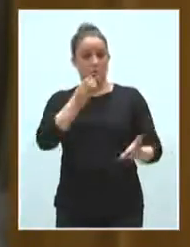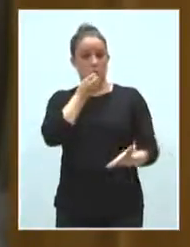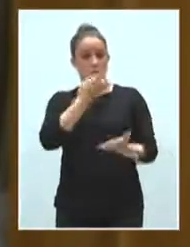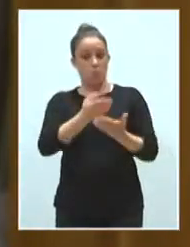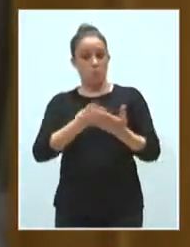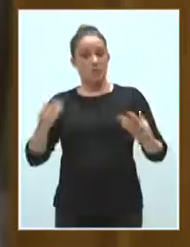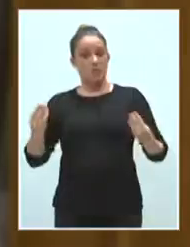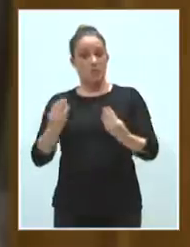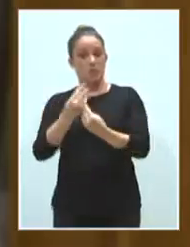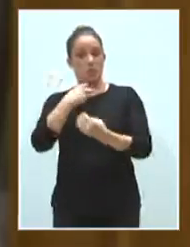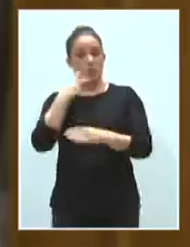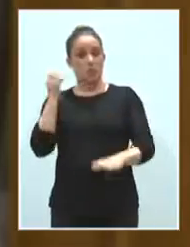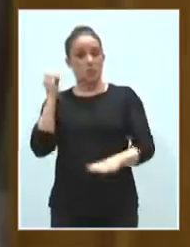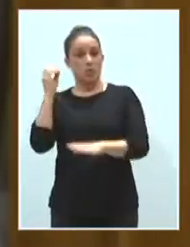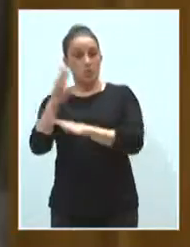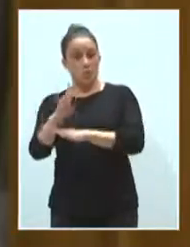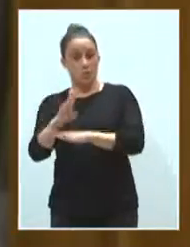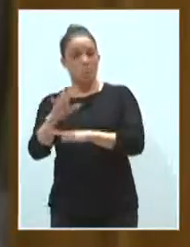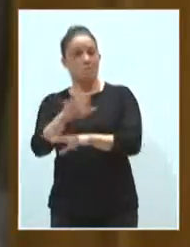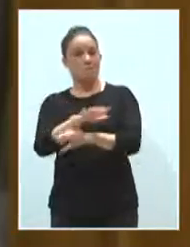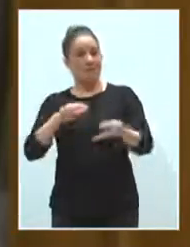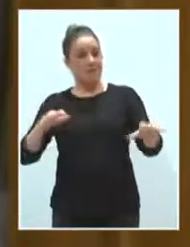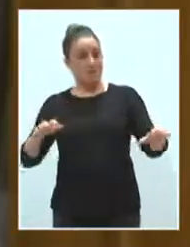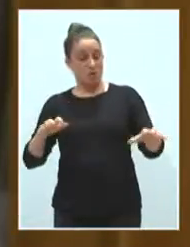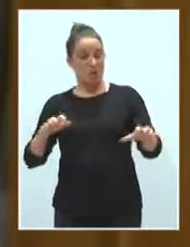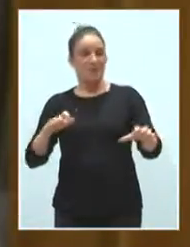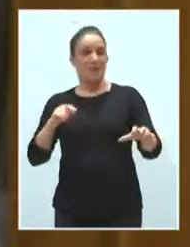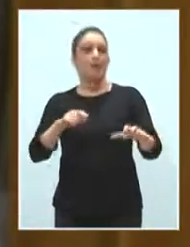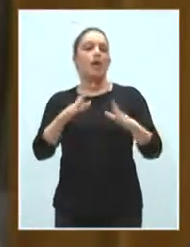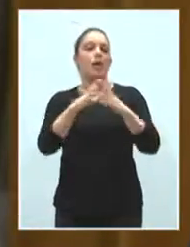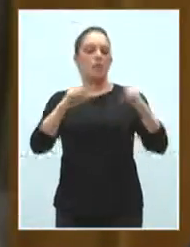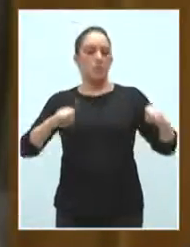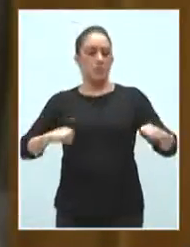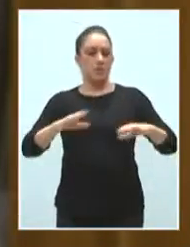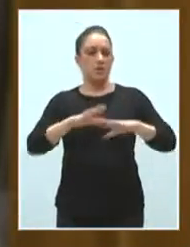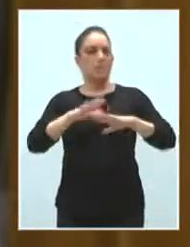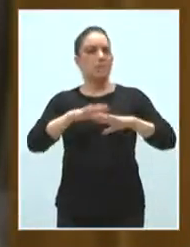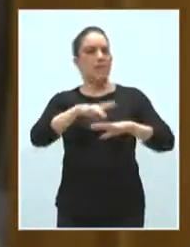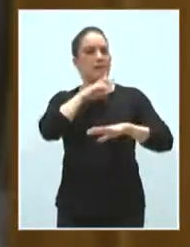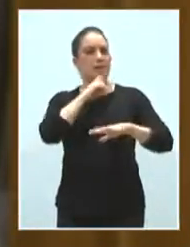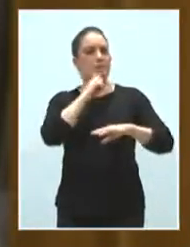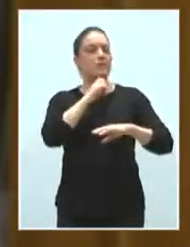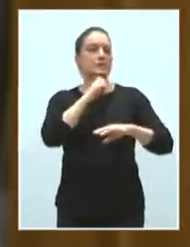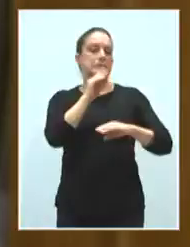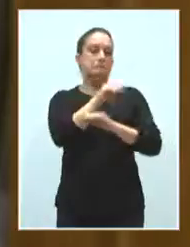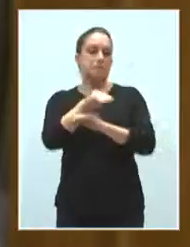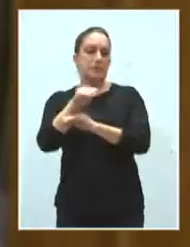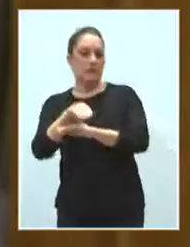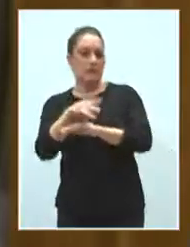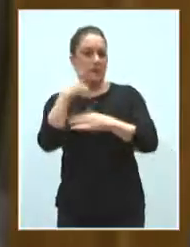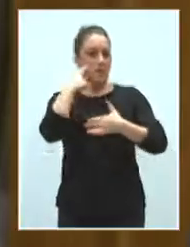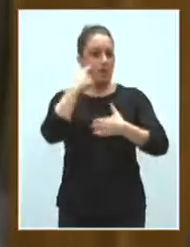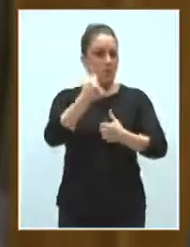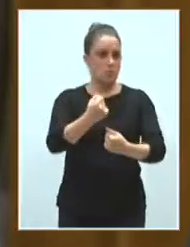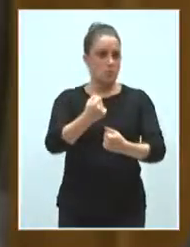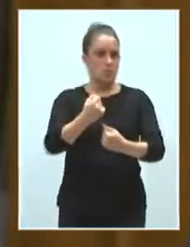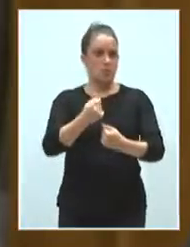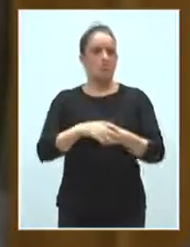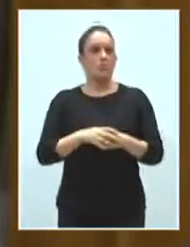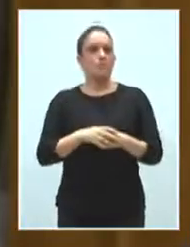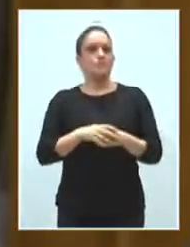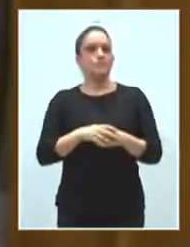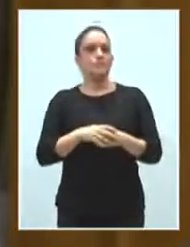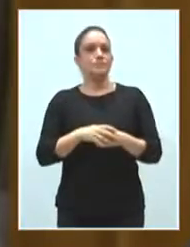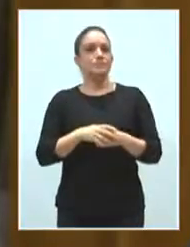Portavoces con mayoría de tres quintos, así lo acuerde para preservar la salud o la integridad física de los diputados y diputadas y del personal que